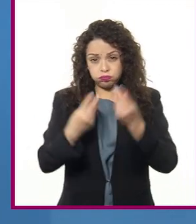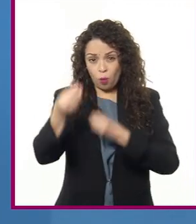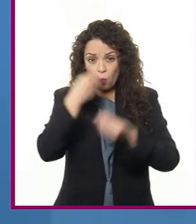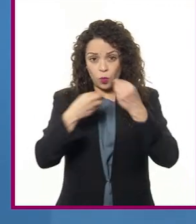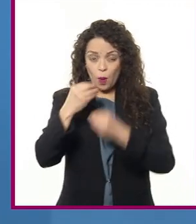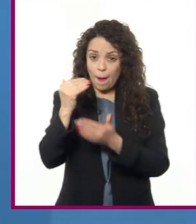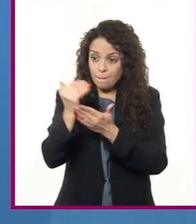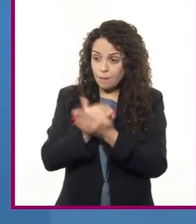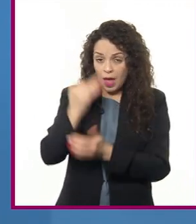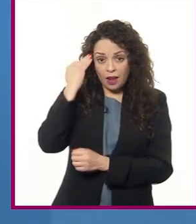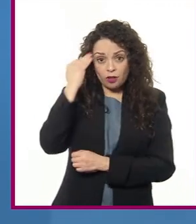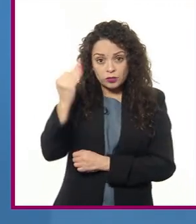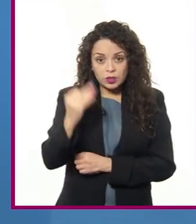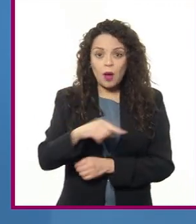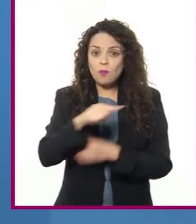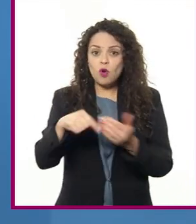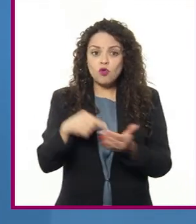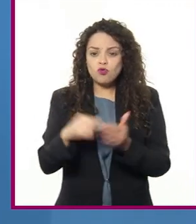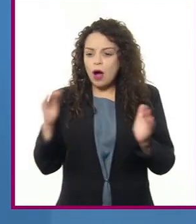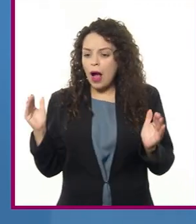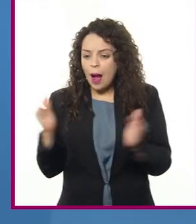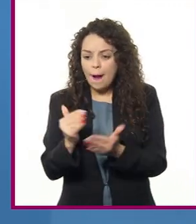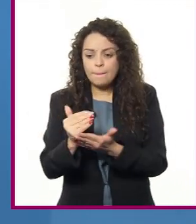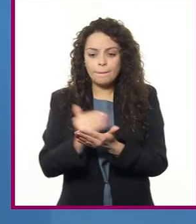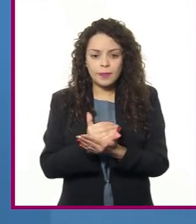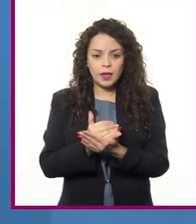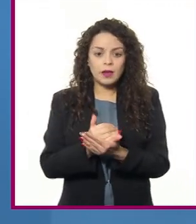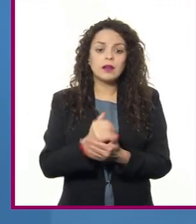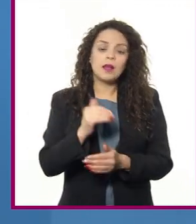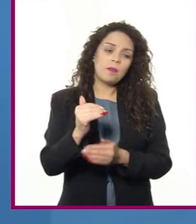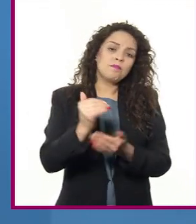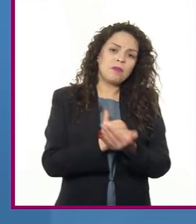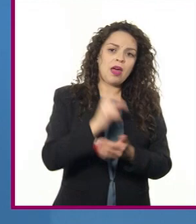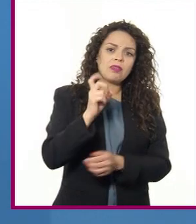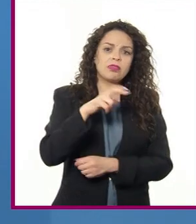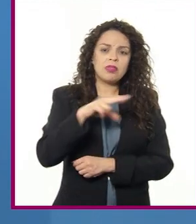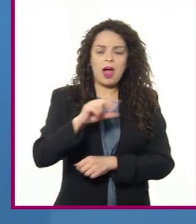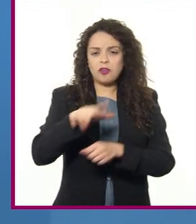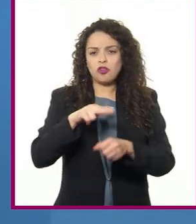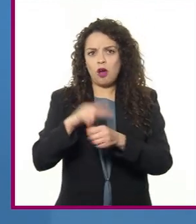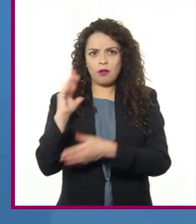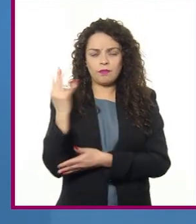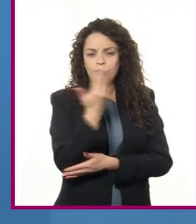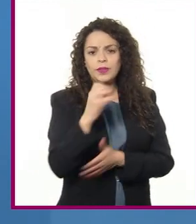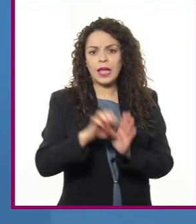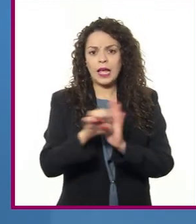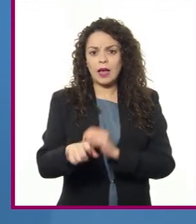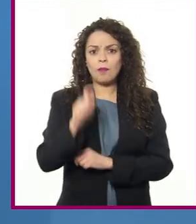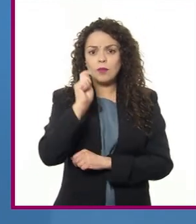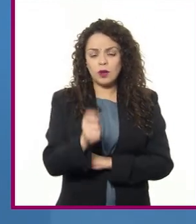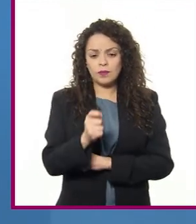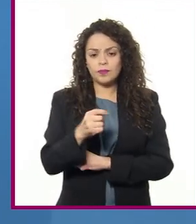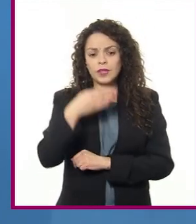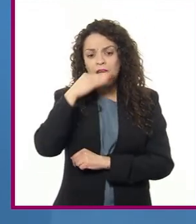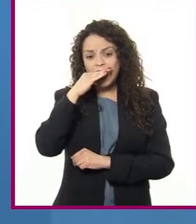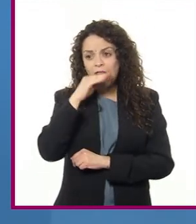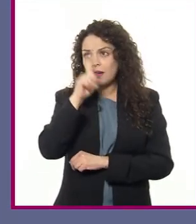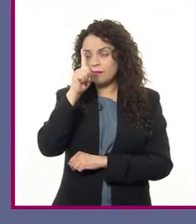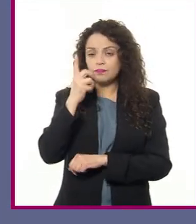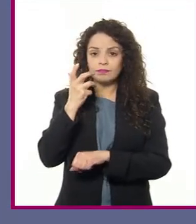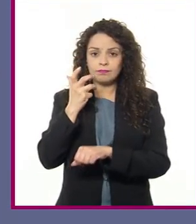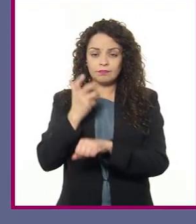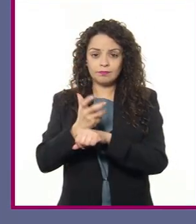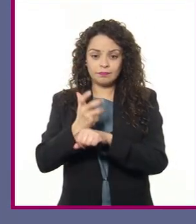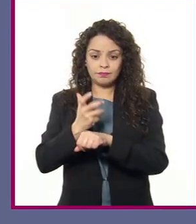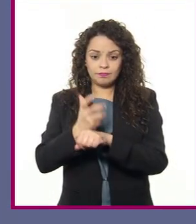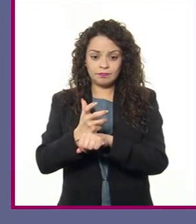tiempo y espacio, aunque con mayor daño al medio ambiente. Un ejemplo es el cultivo de cereales en Estados Unidos de América.